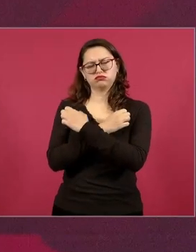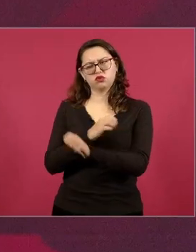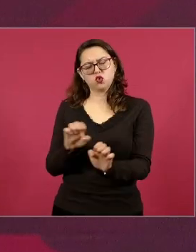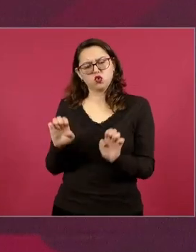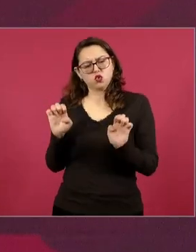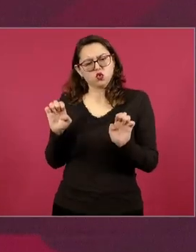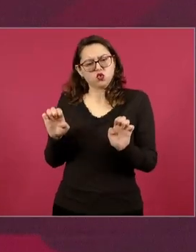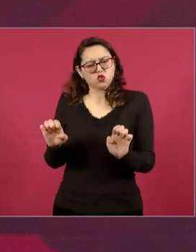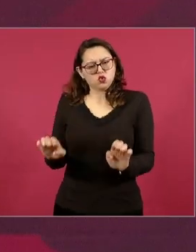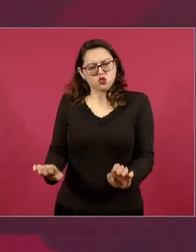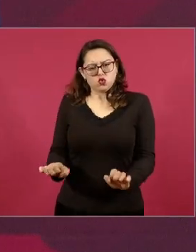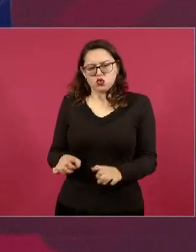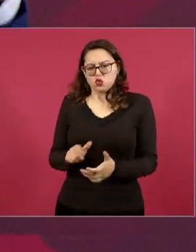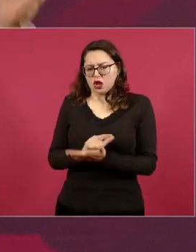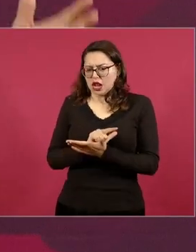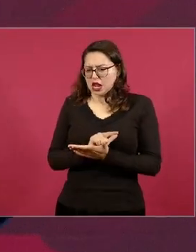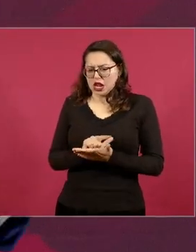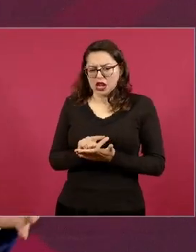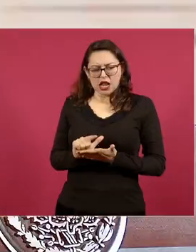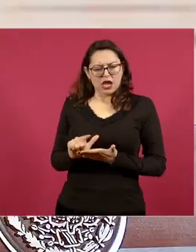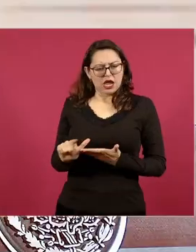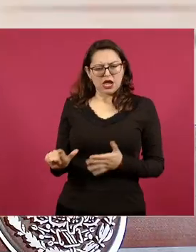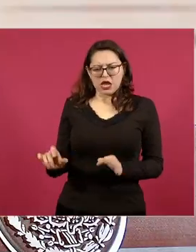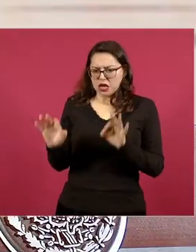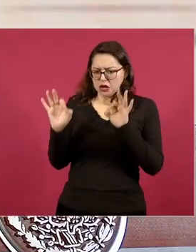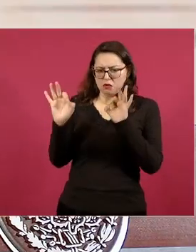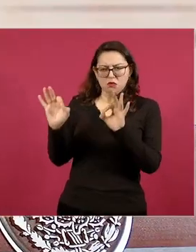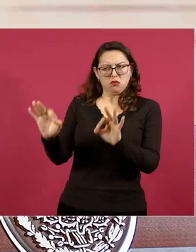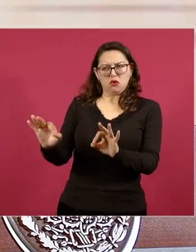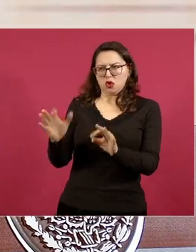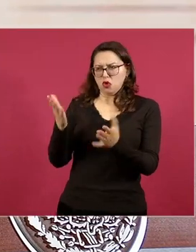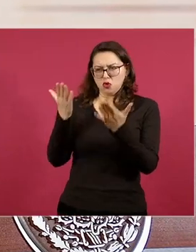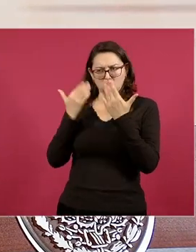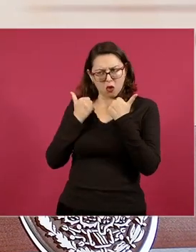es el castillo de la pureza el poder judicial